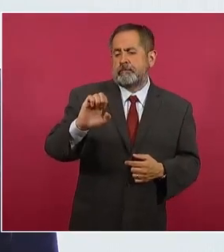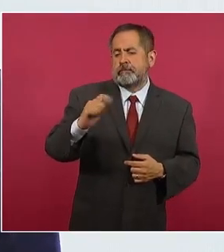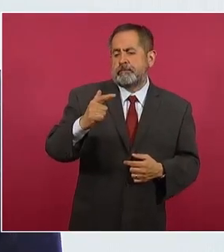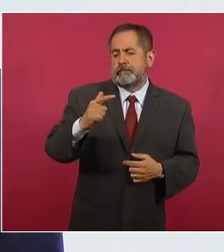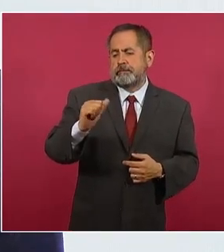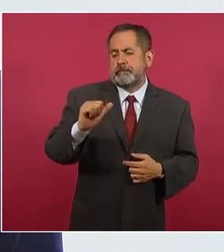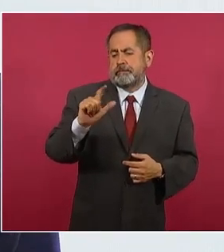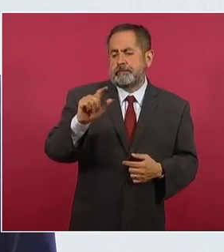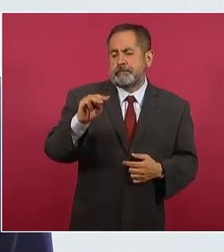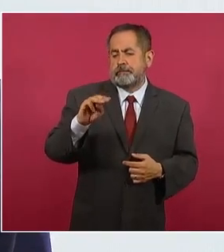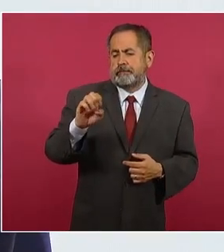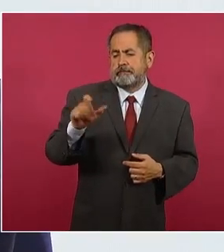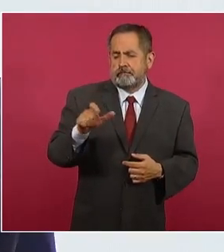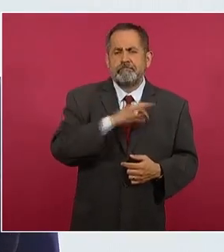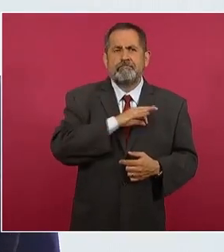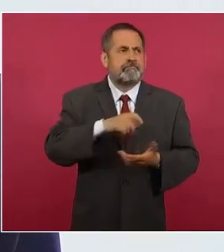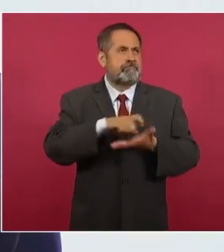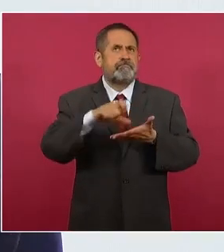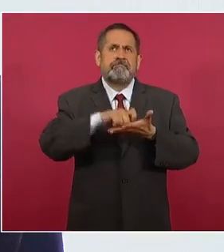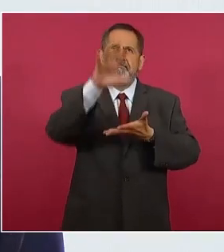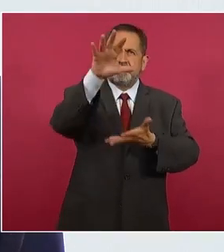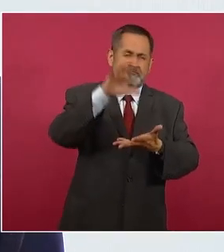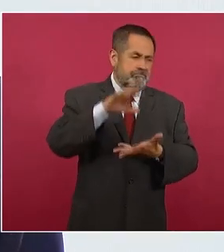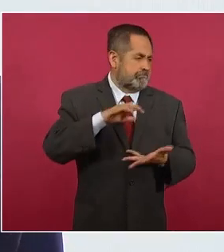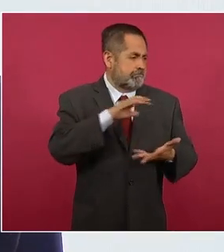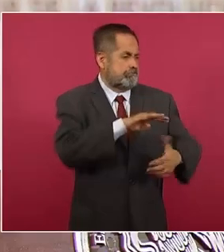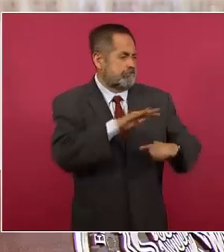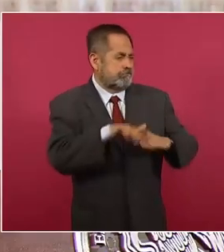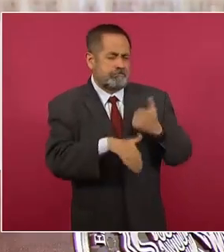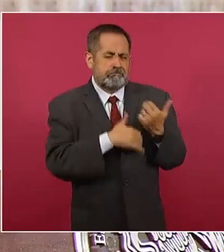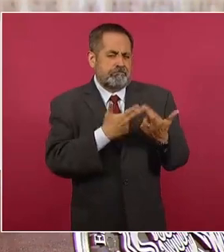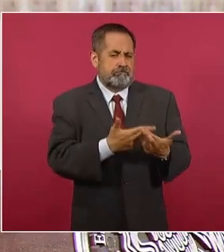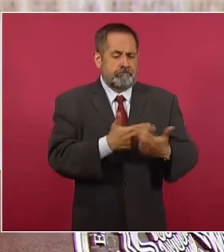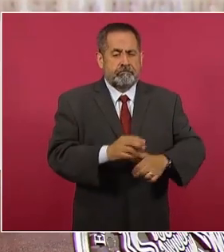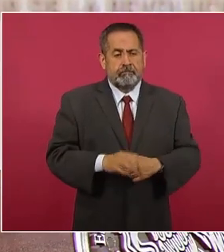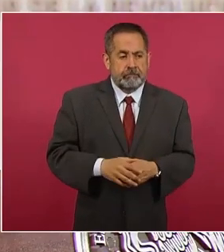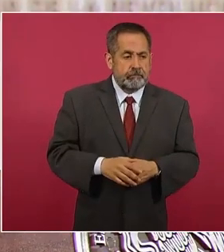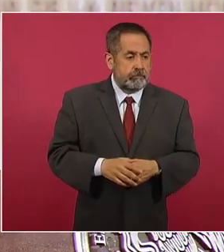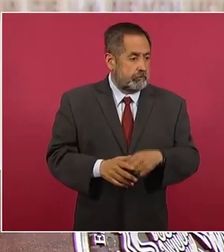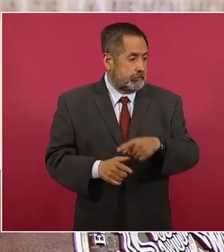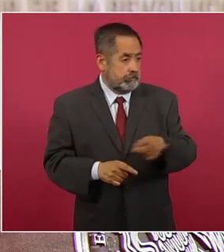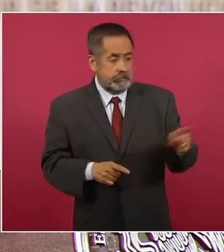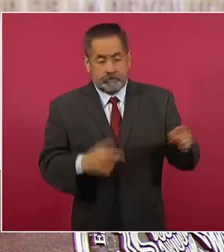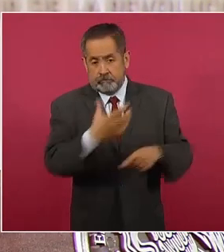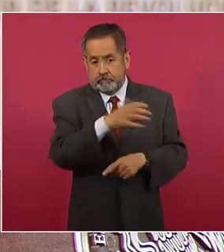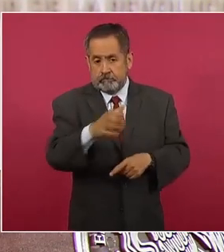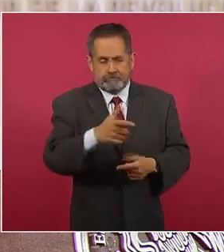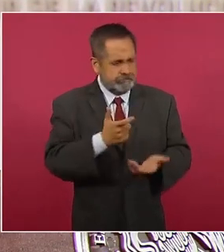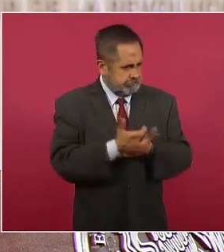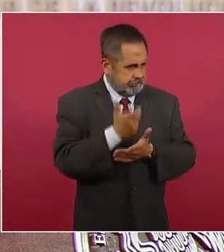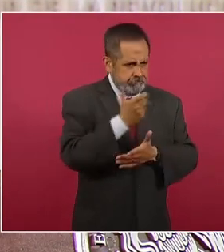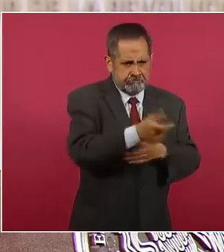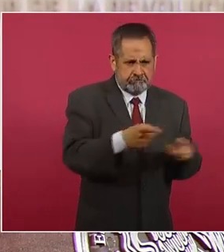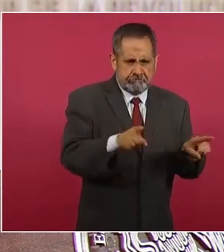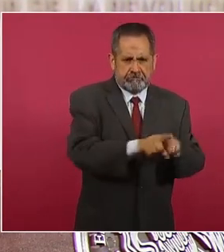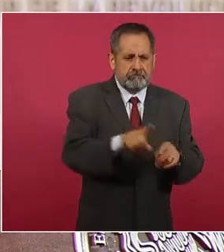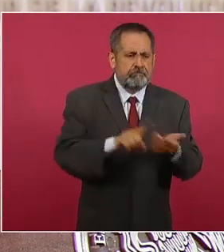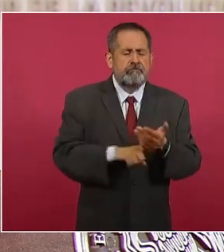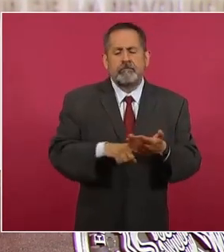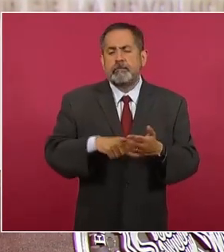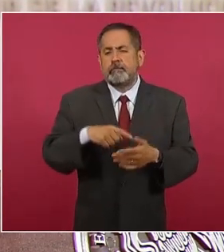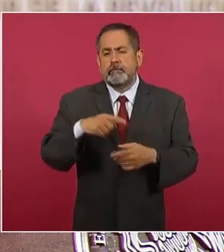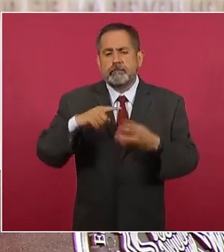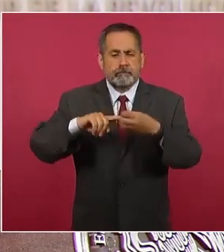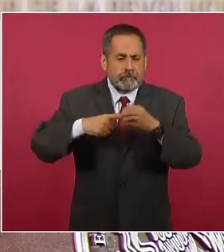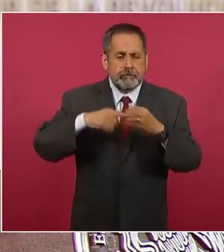compra. Lo vamos a hacer. Número 13, precios de garantía en maíz, frijol, arroz y leche. Y esto está